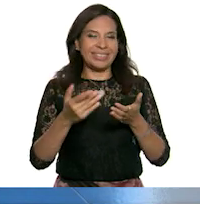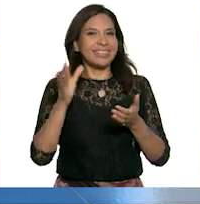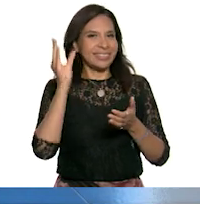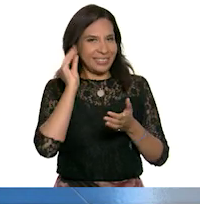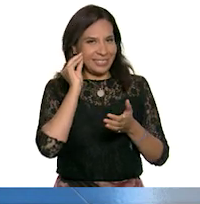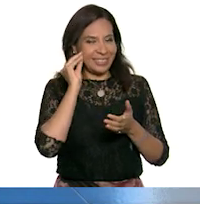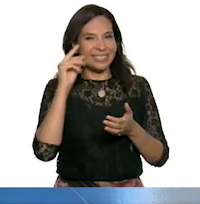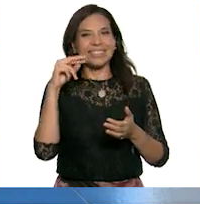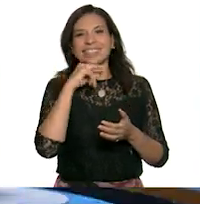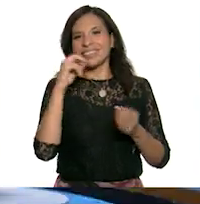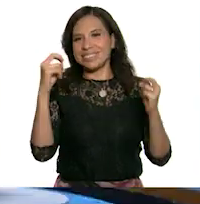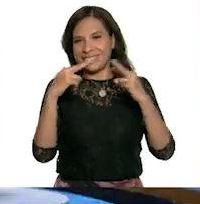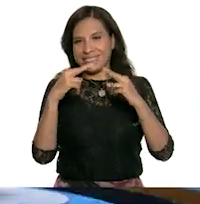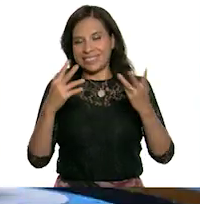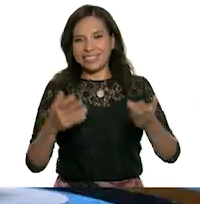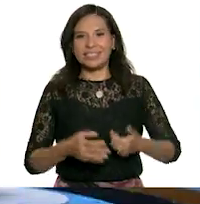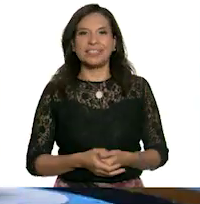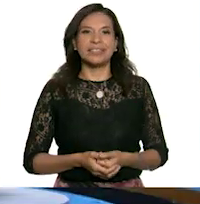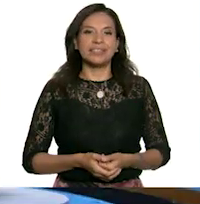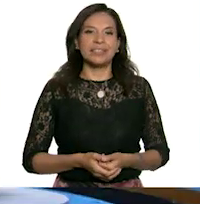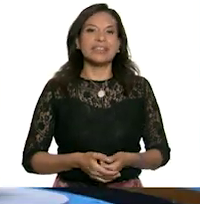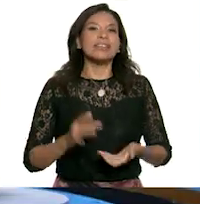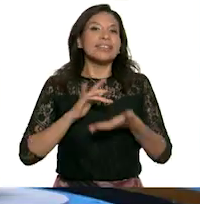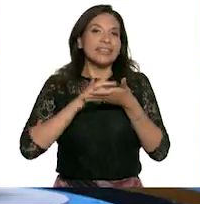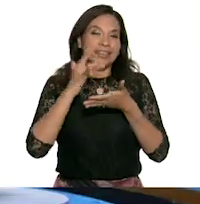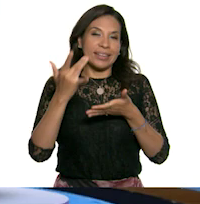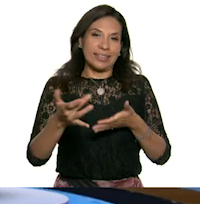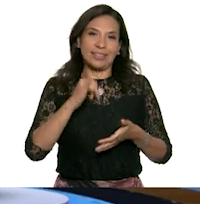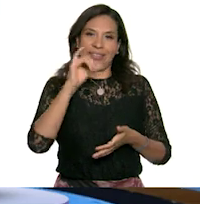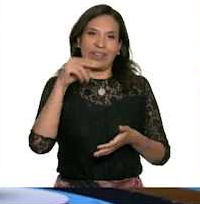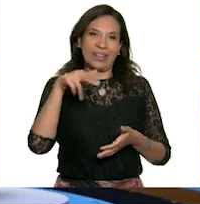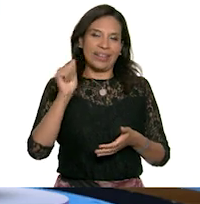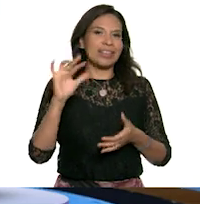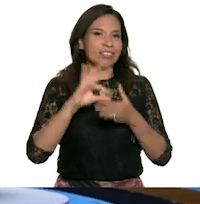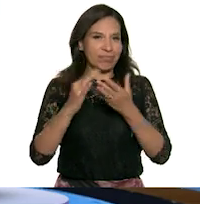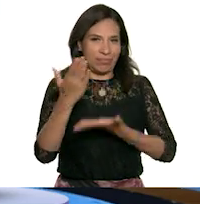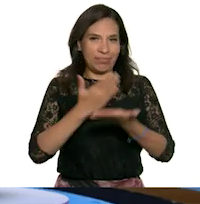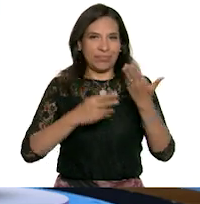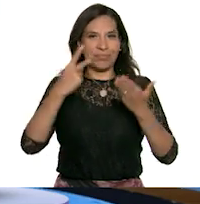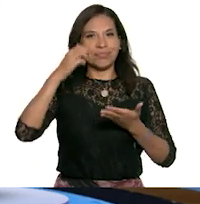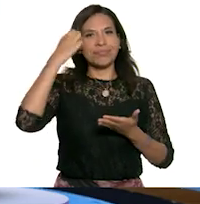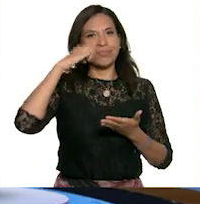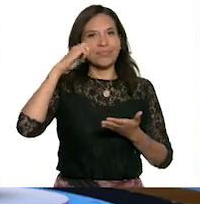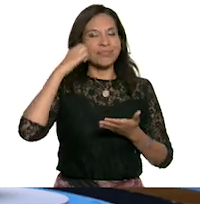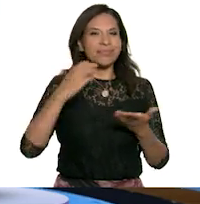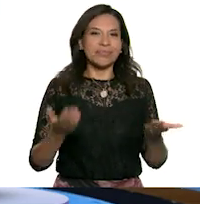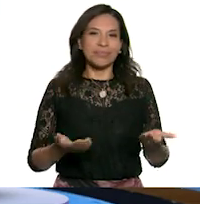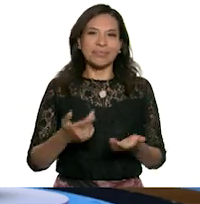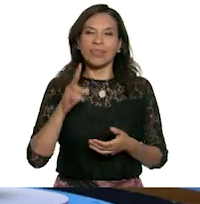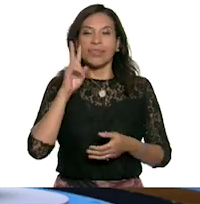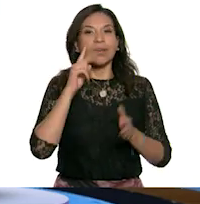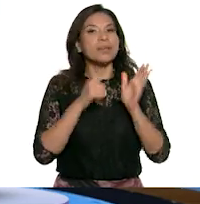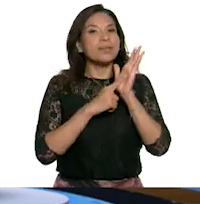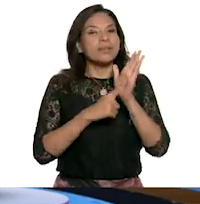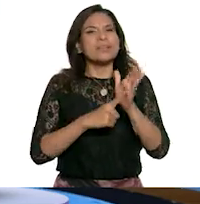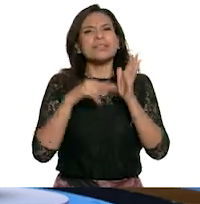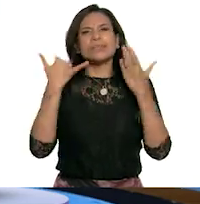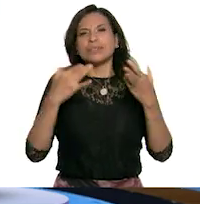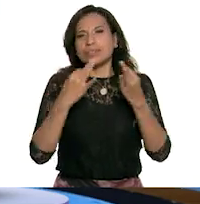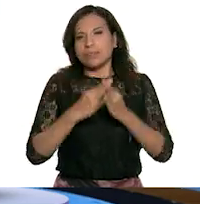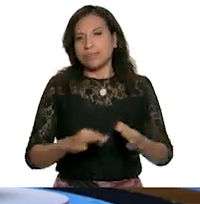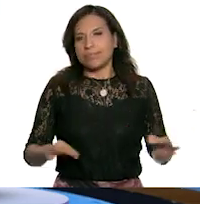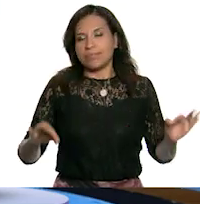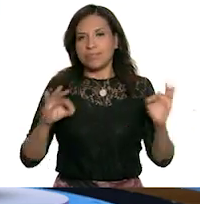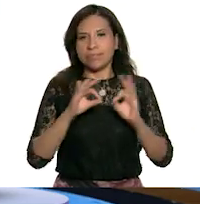escucharme. Hasta luego. Gracias, Joana, por compartir esta experiencia. Nos muestra que es muy importante